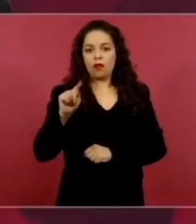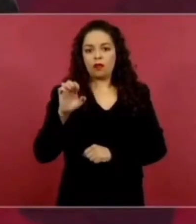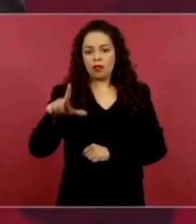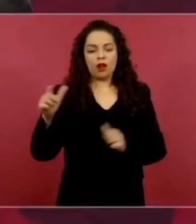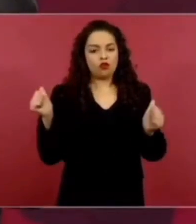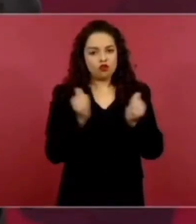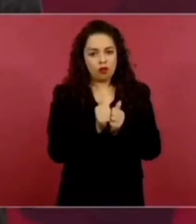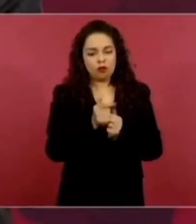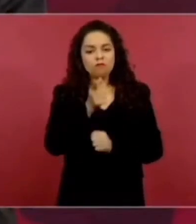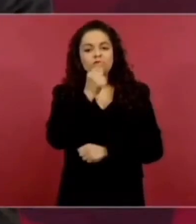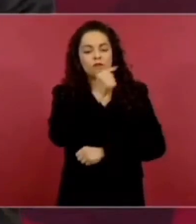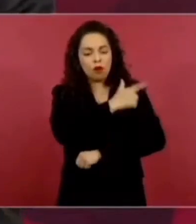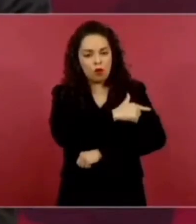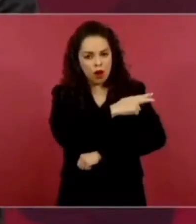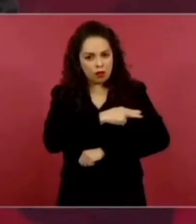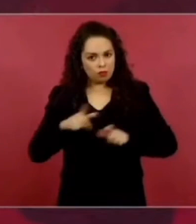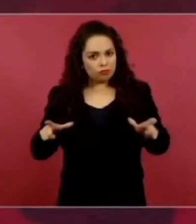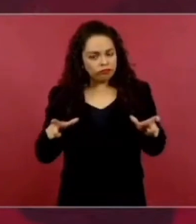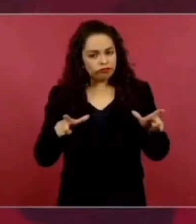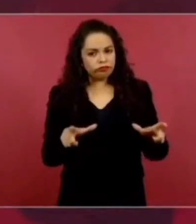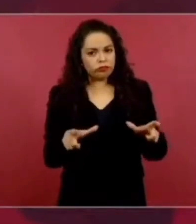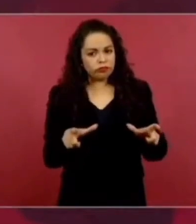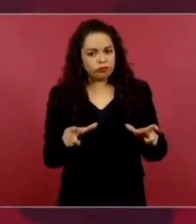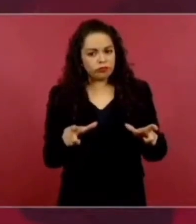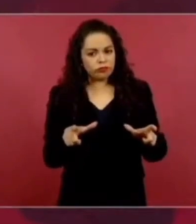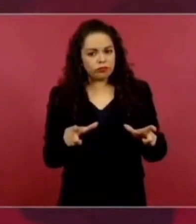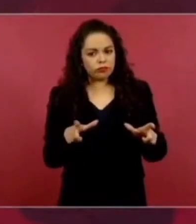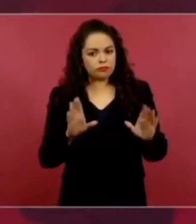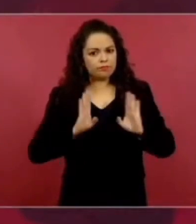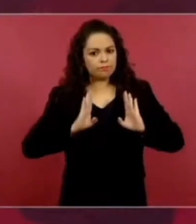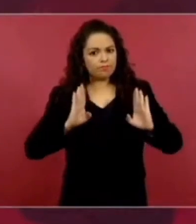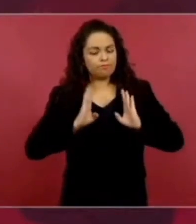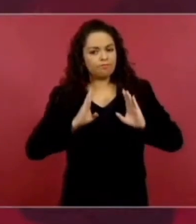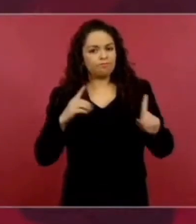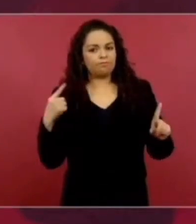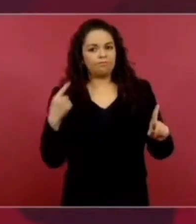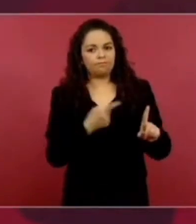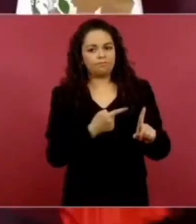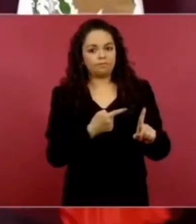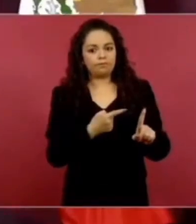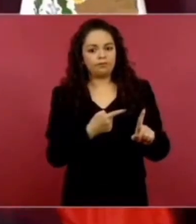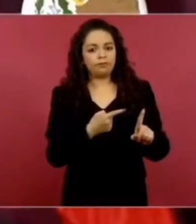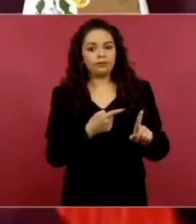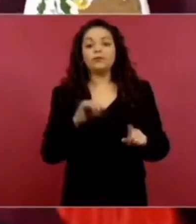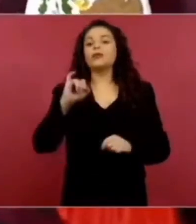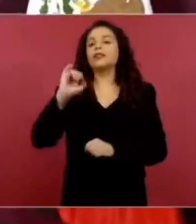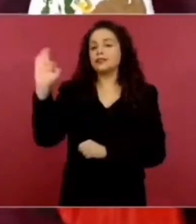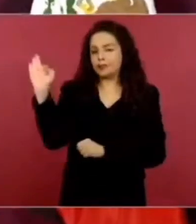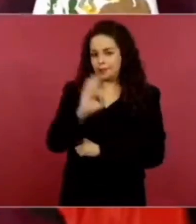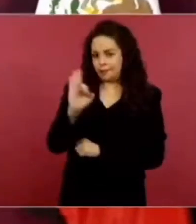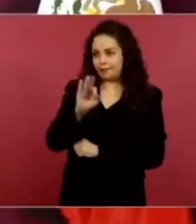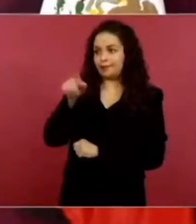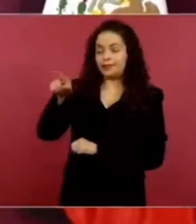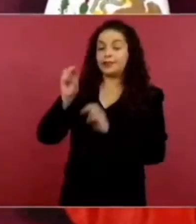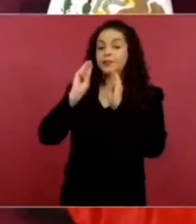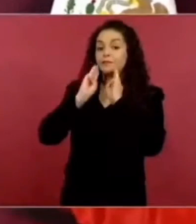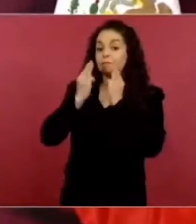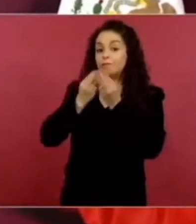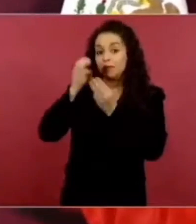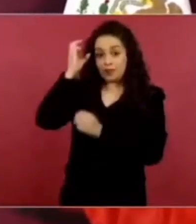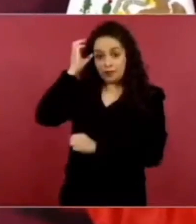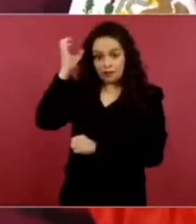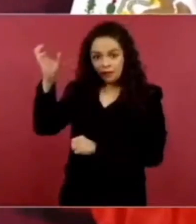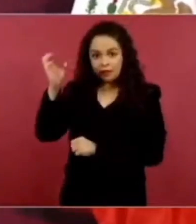y ahora puede ser que estén extorsionando y actuando de manera